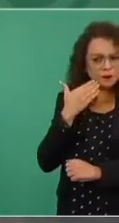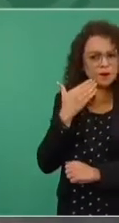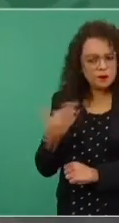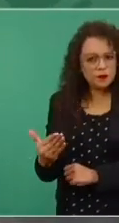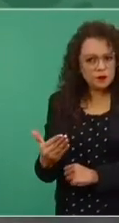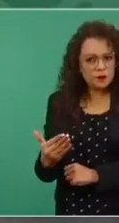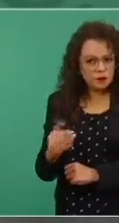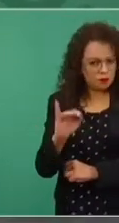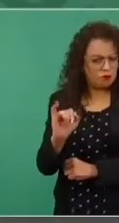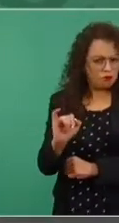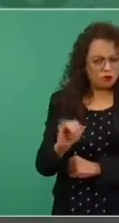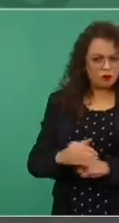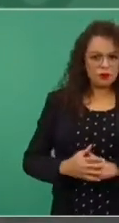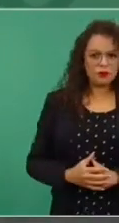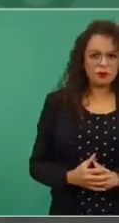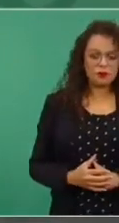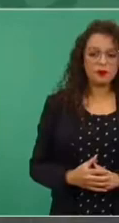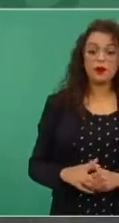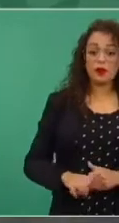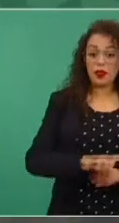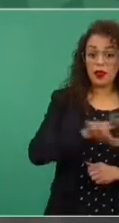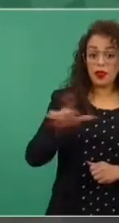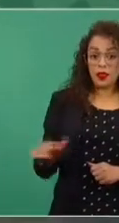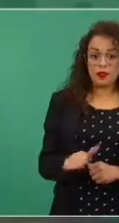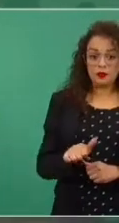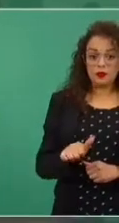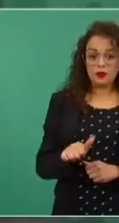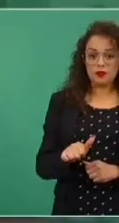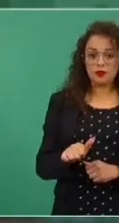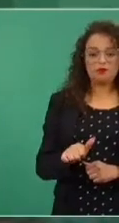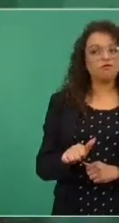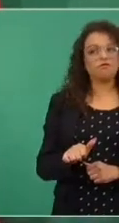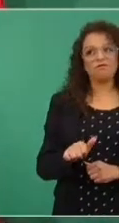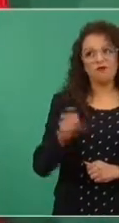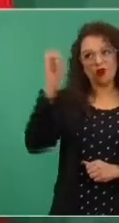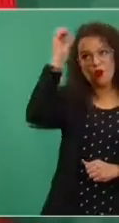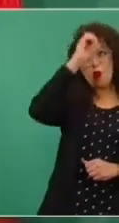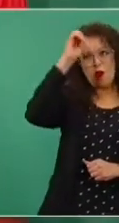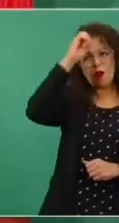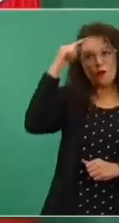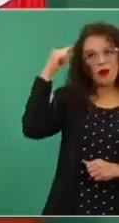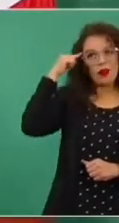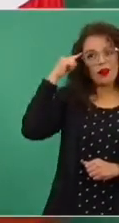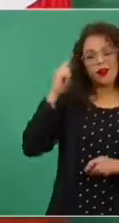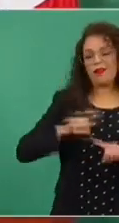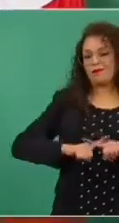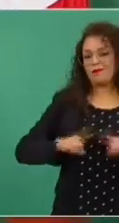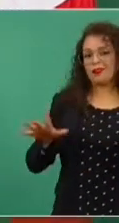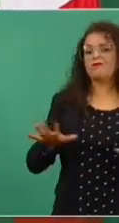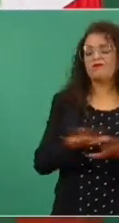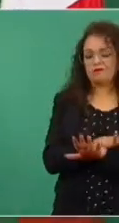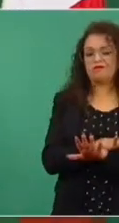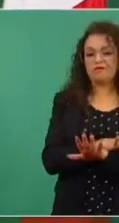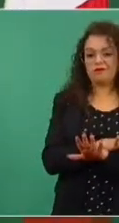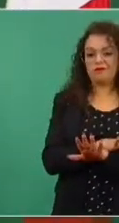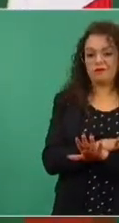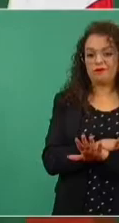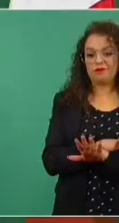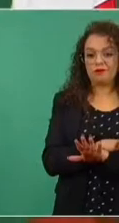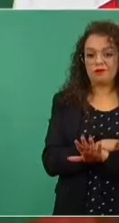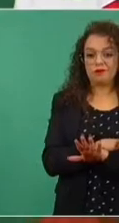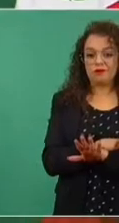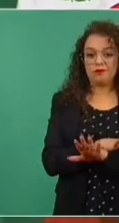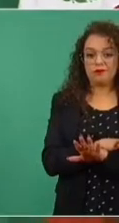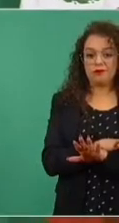Pero luego cambió de opinión, porque es de sabios, de